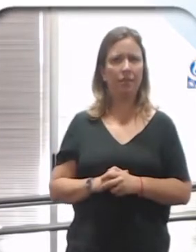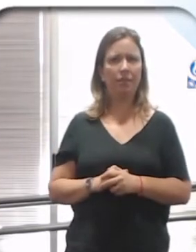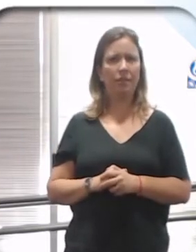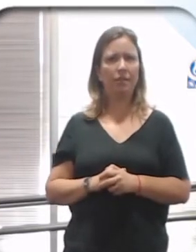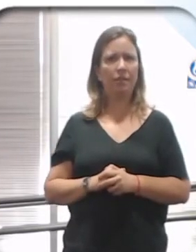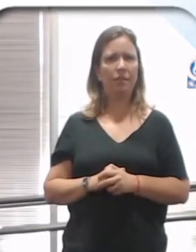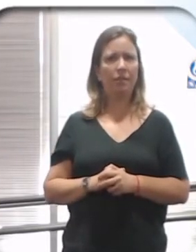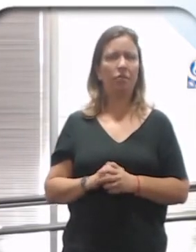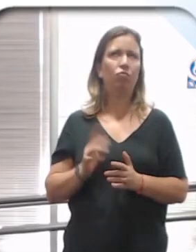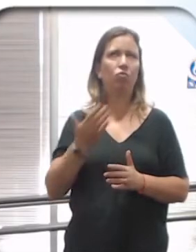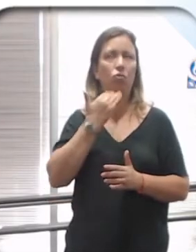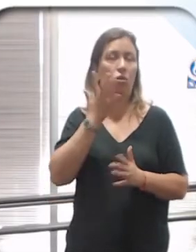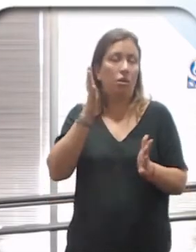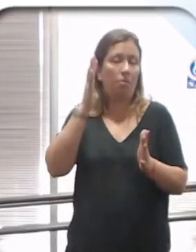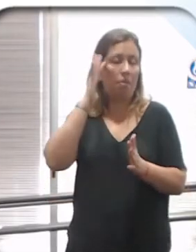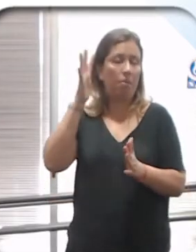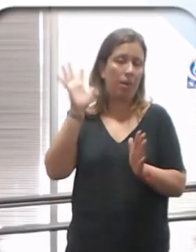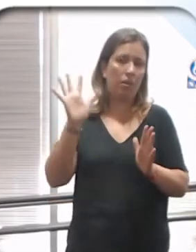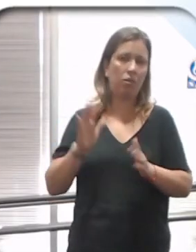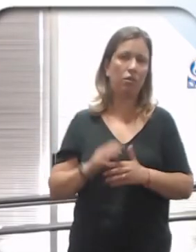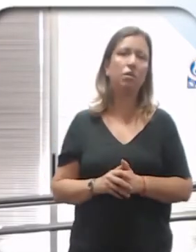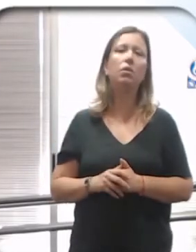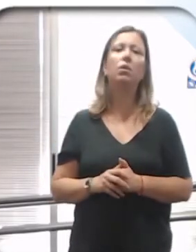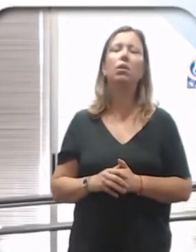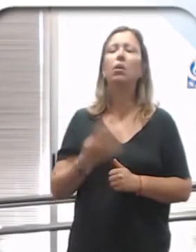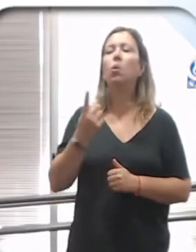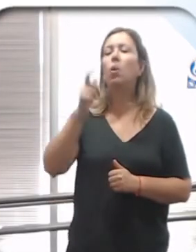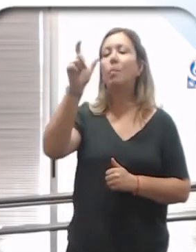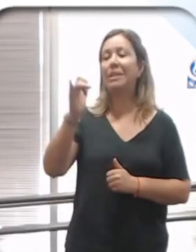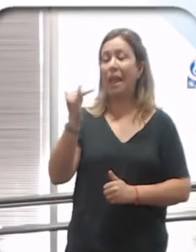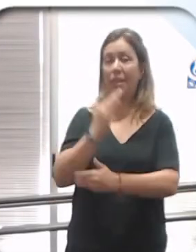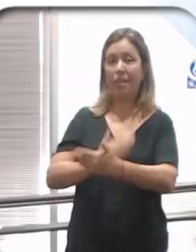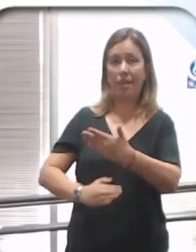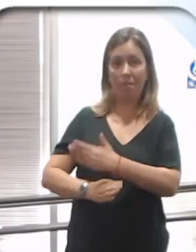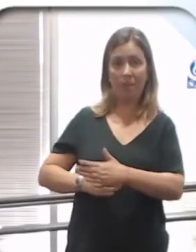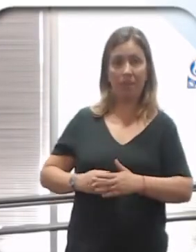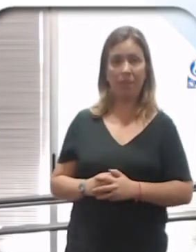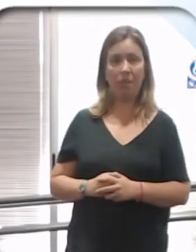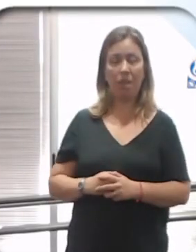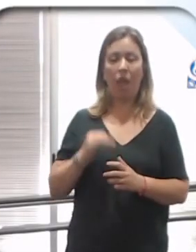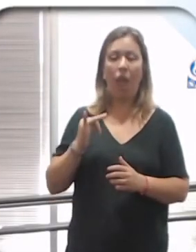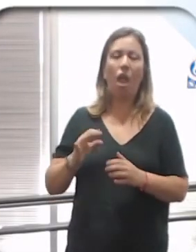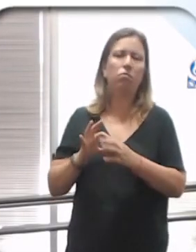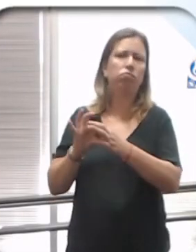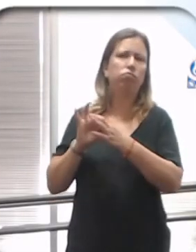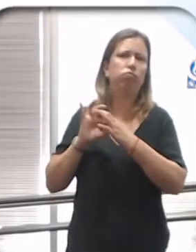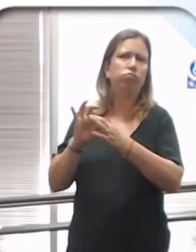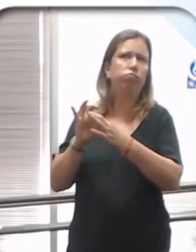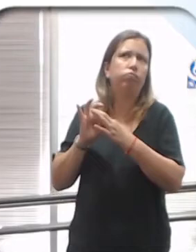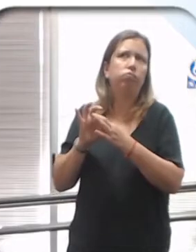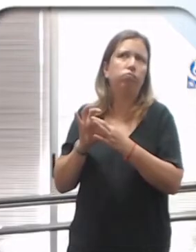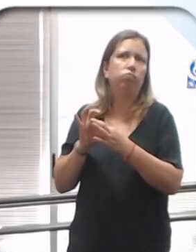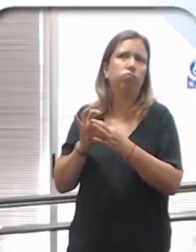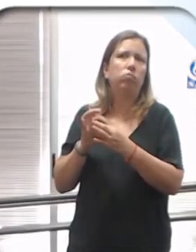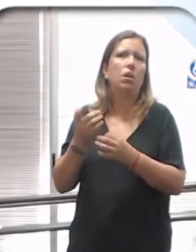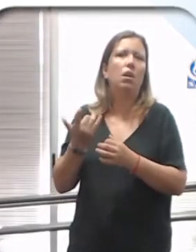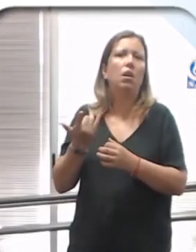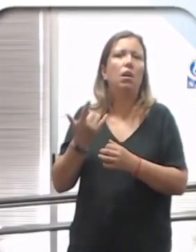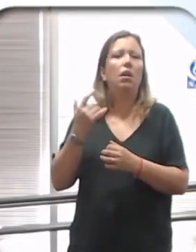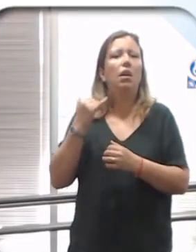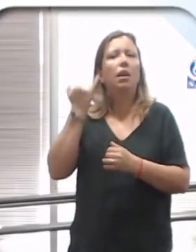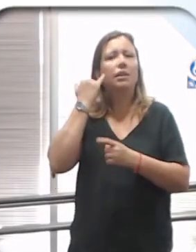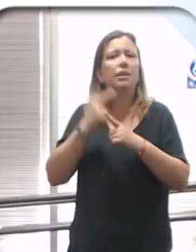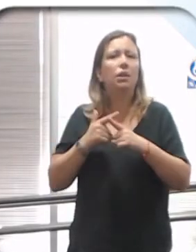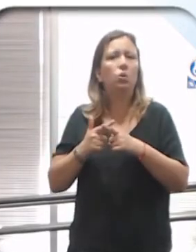a ver, no sé si me ocurre, pero si una persona con discapacidad tiene un vínculo sentimental, sexual,